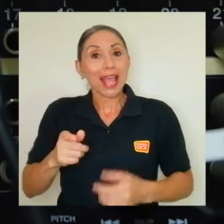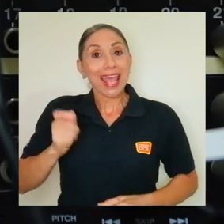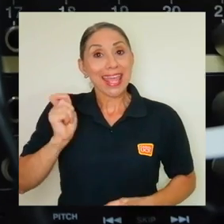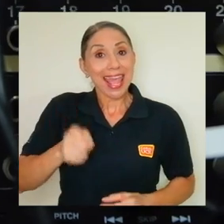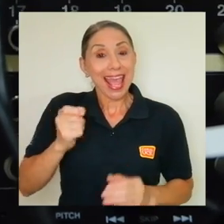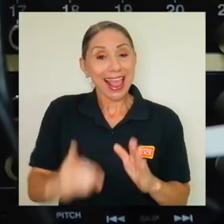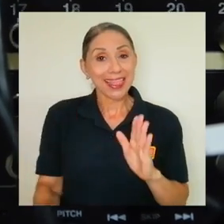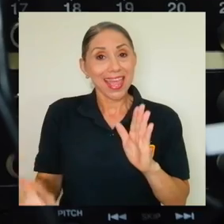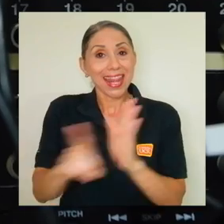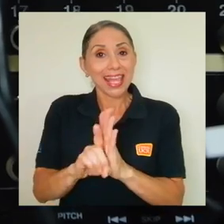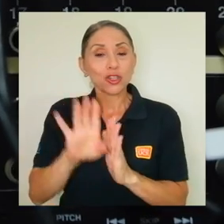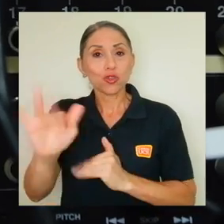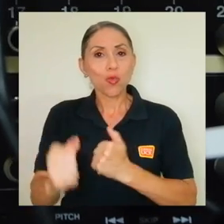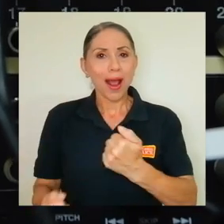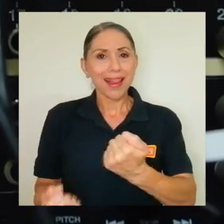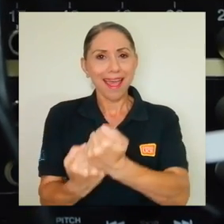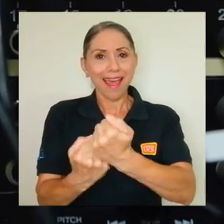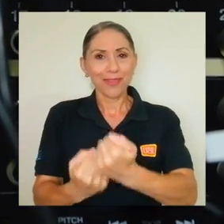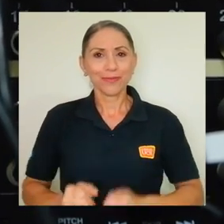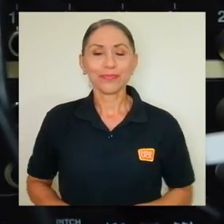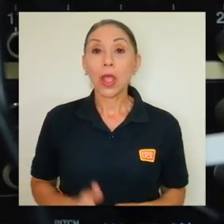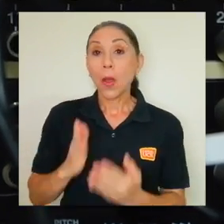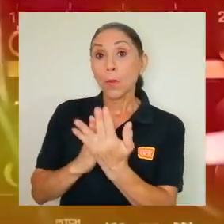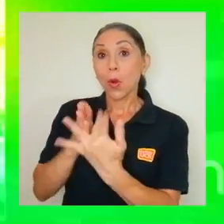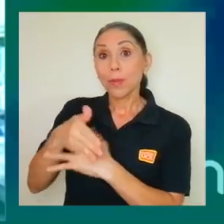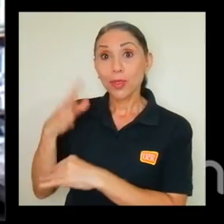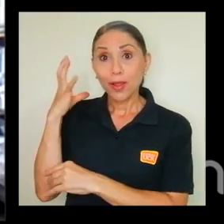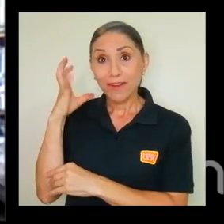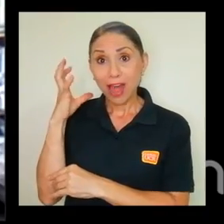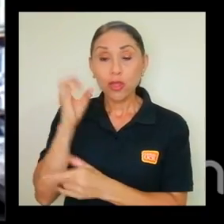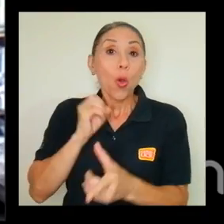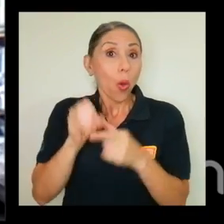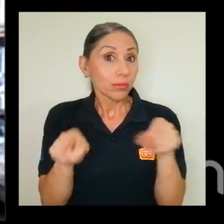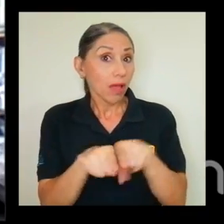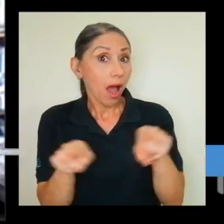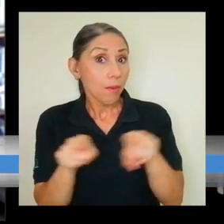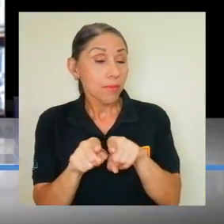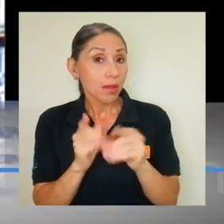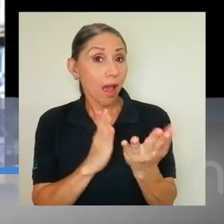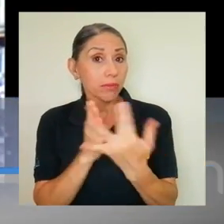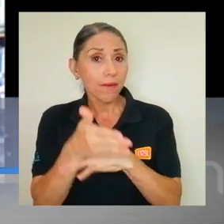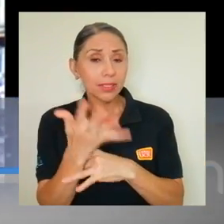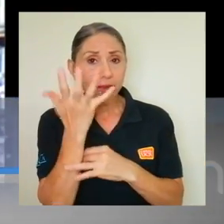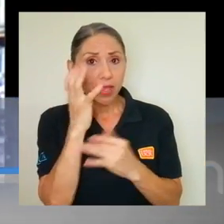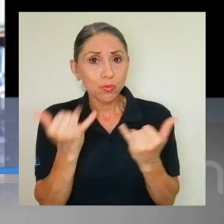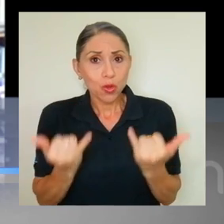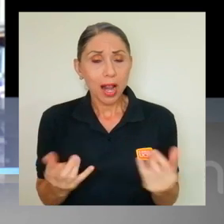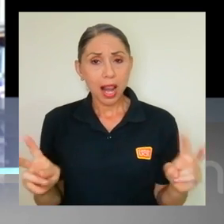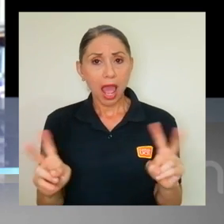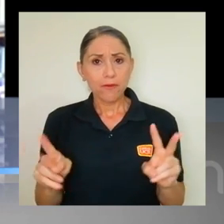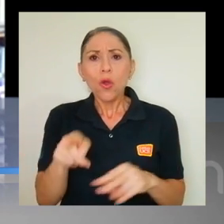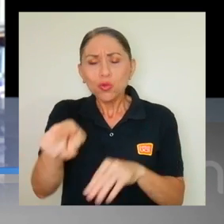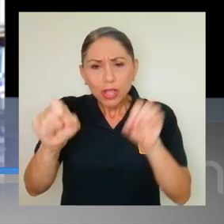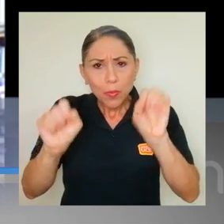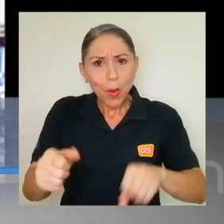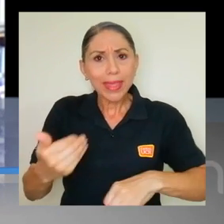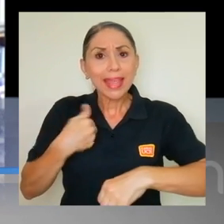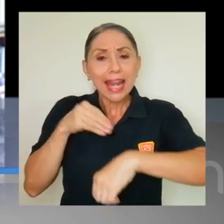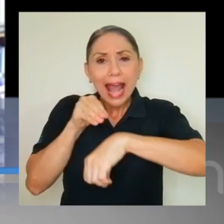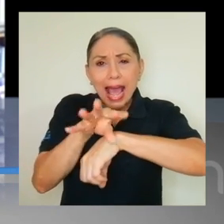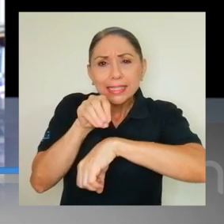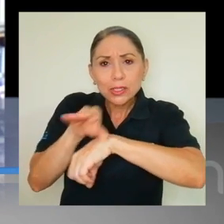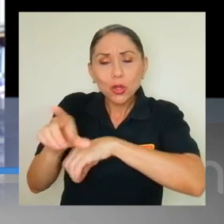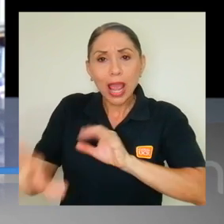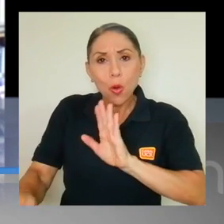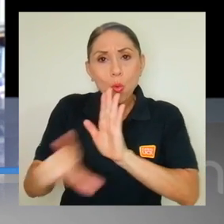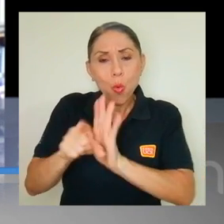que el derecho sea su aliado. Por medio de la radio o incluso Facebook Live, ahora usted puede contar